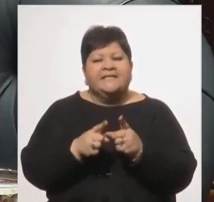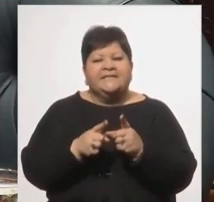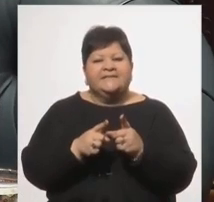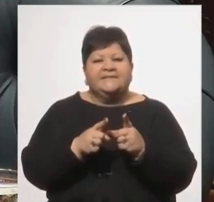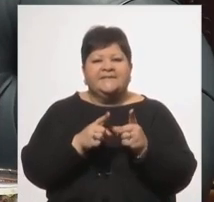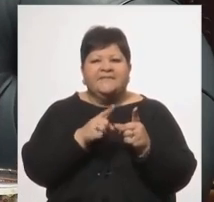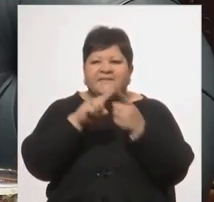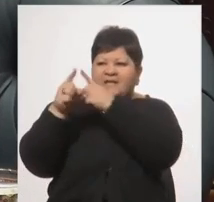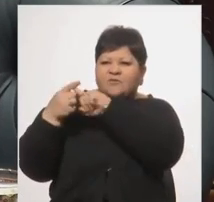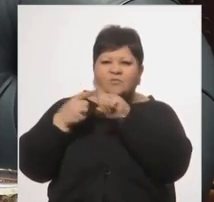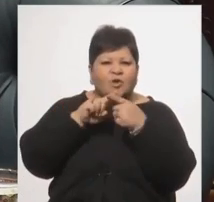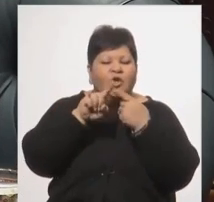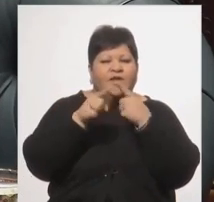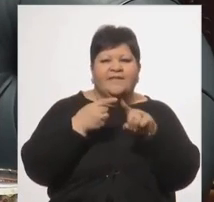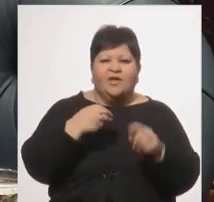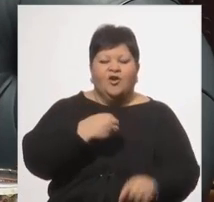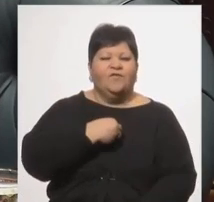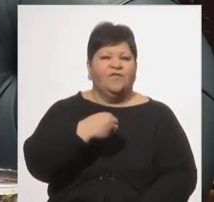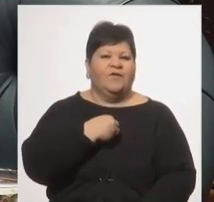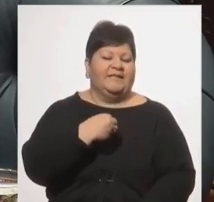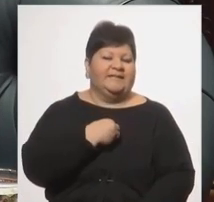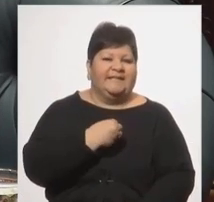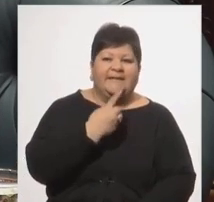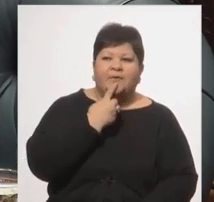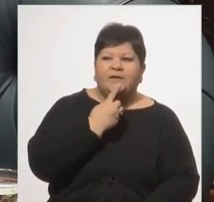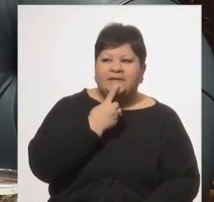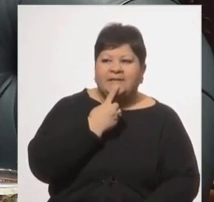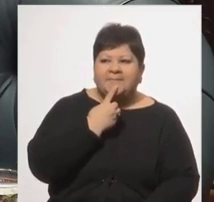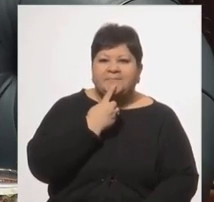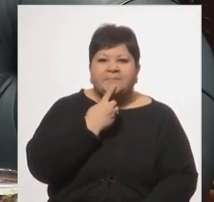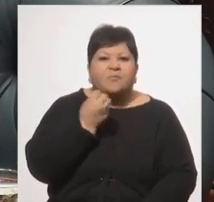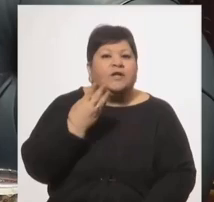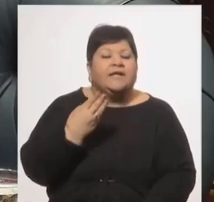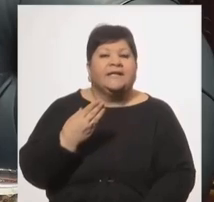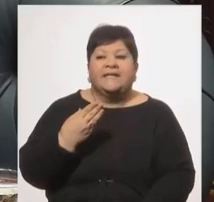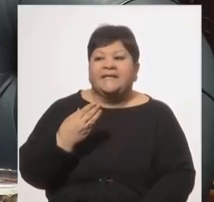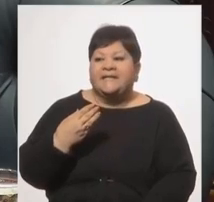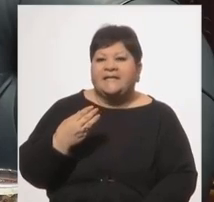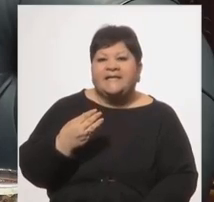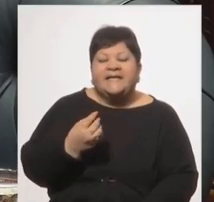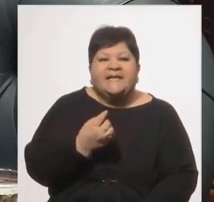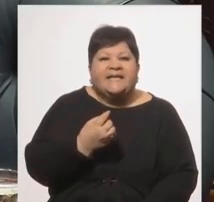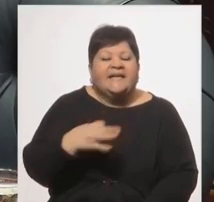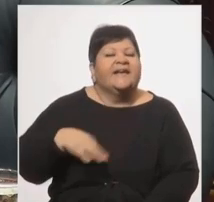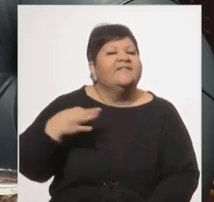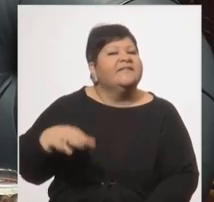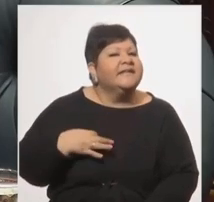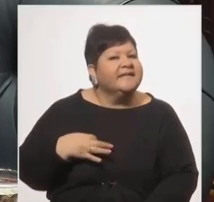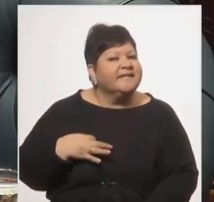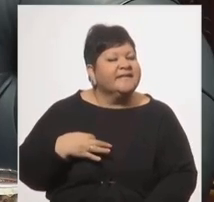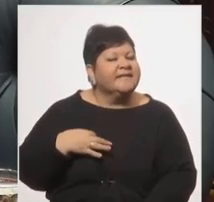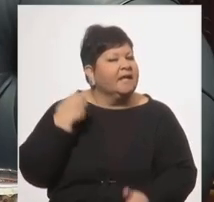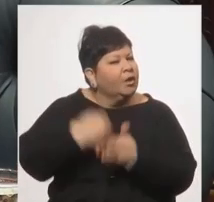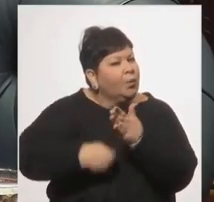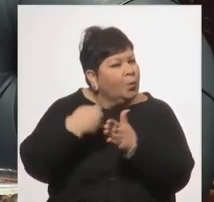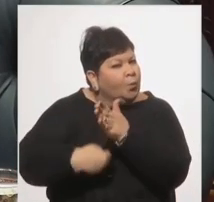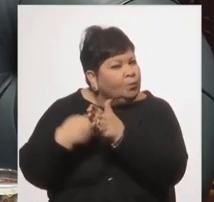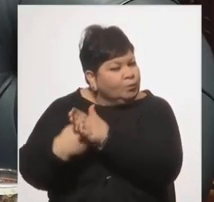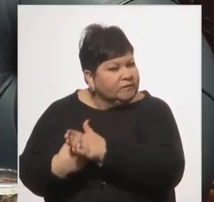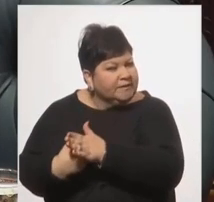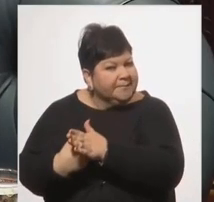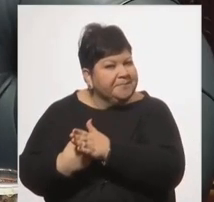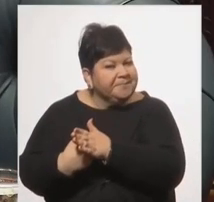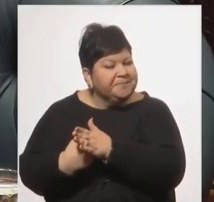la política y la mayoría. La vida es lucha, la vida es lucha. La perspectiva